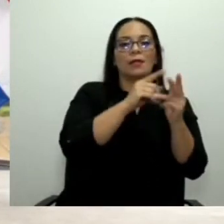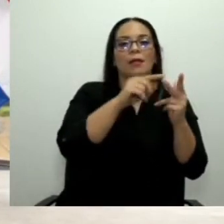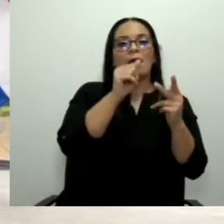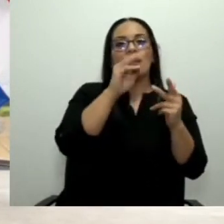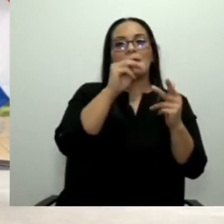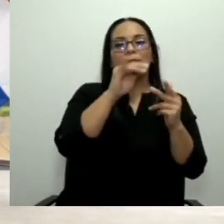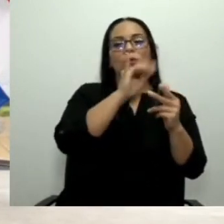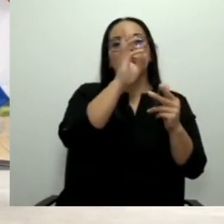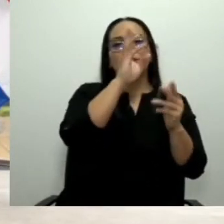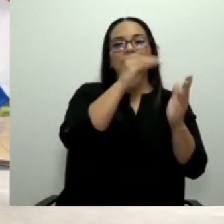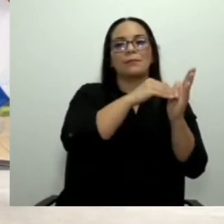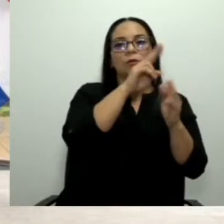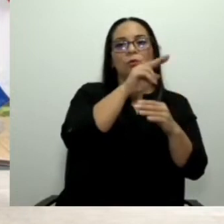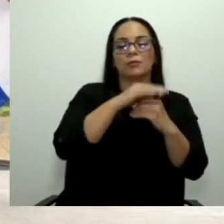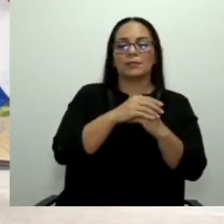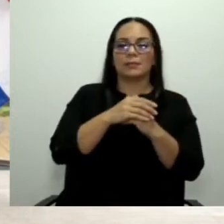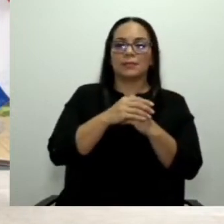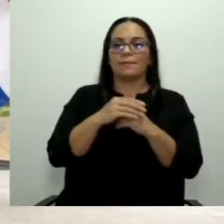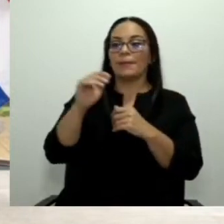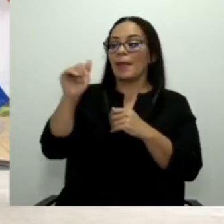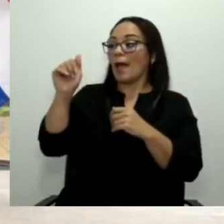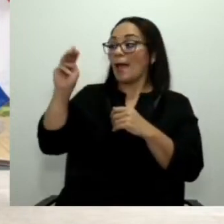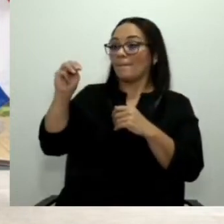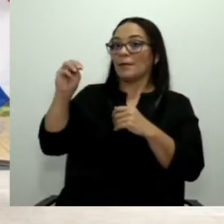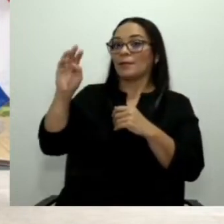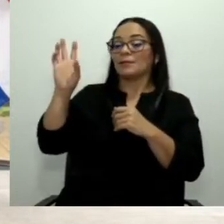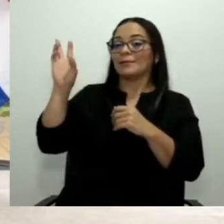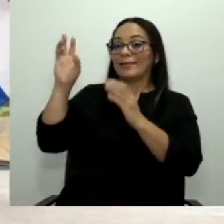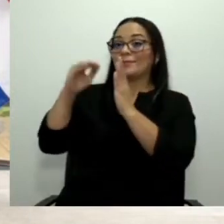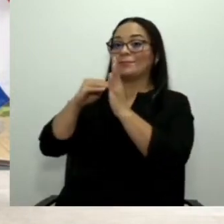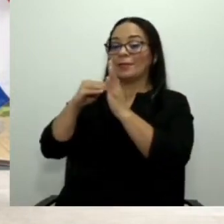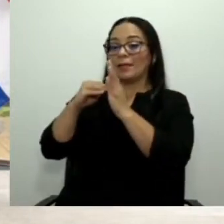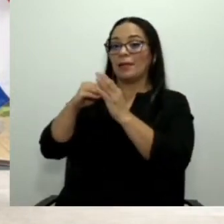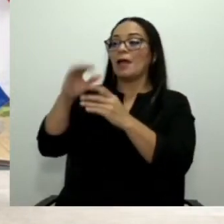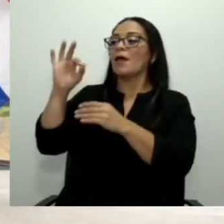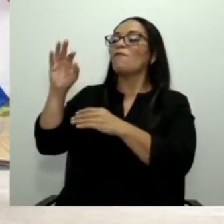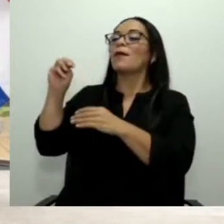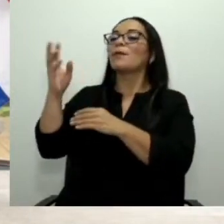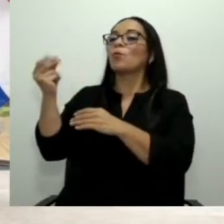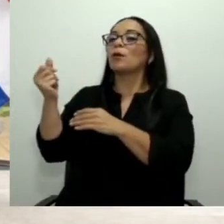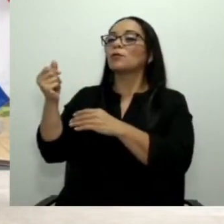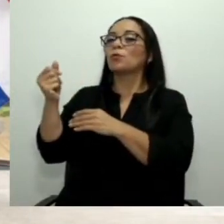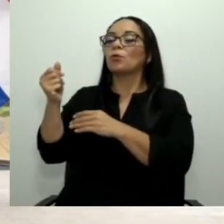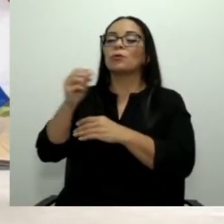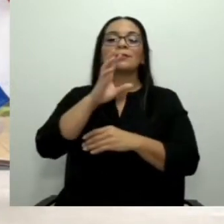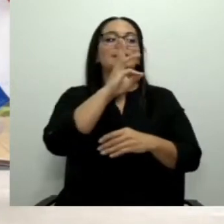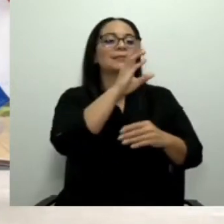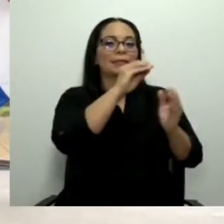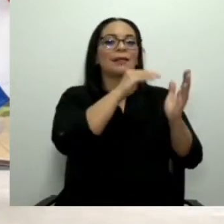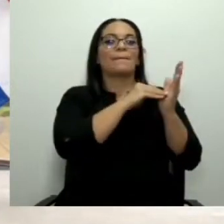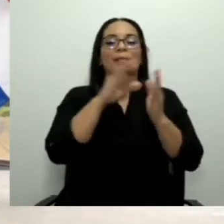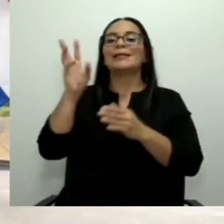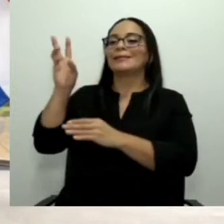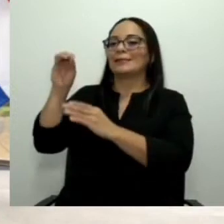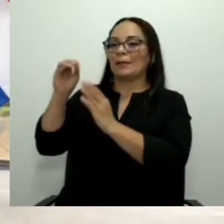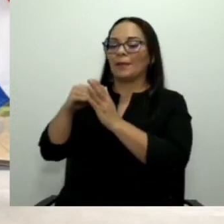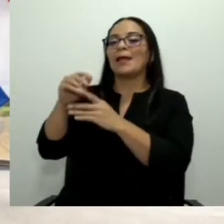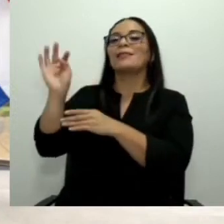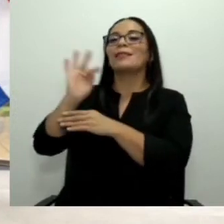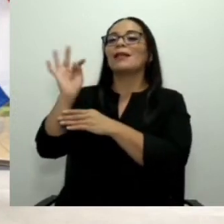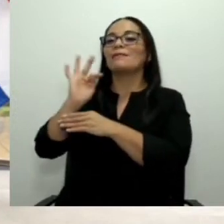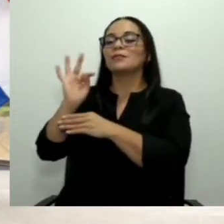pesos. AM 6 mil pesos, FM 60 mil pesos y televisión